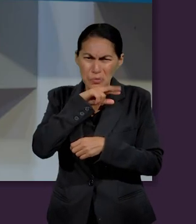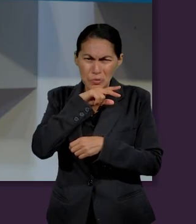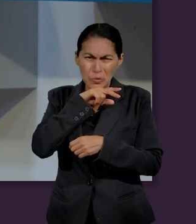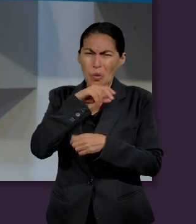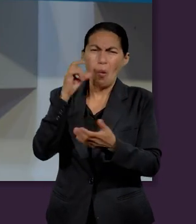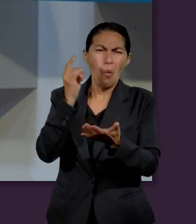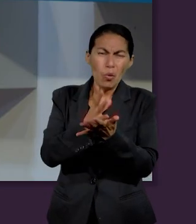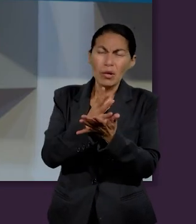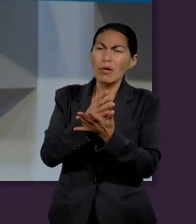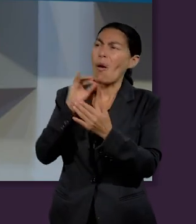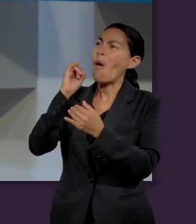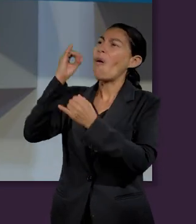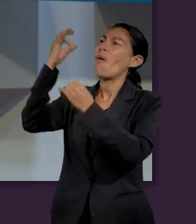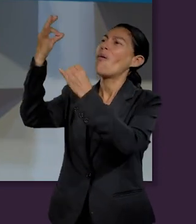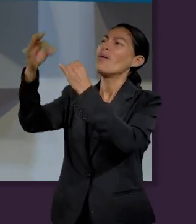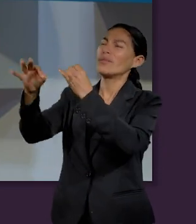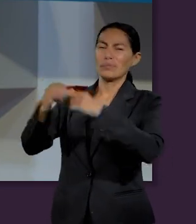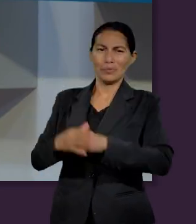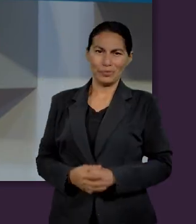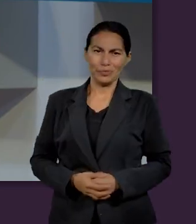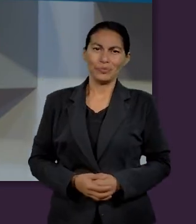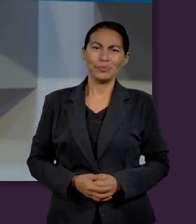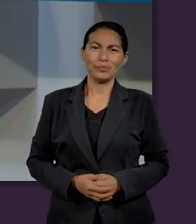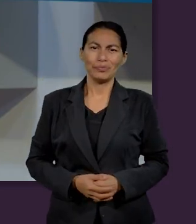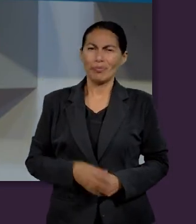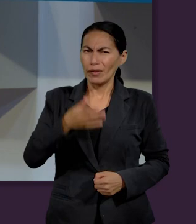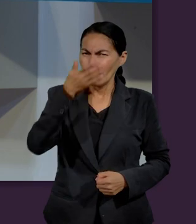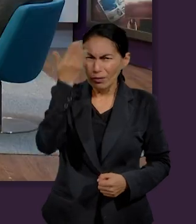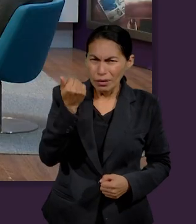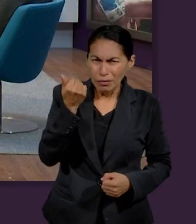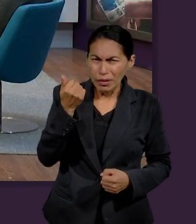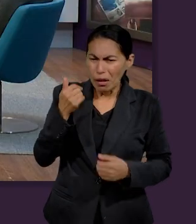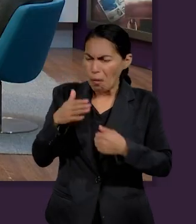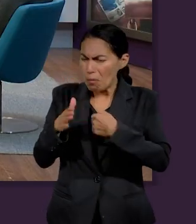sabía lo que estaba por delante, sin embargo, él dio ese paso.